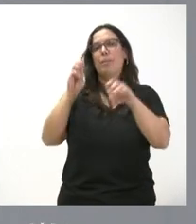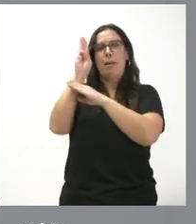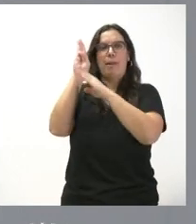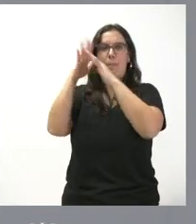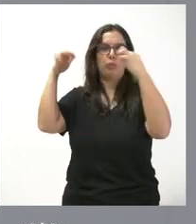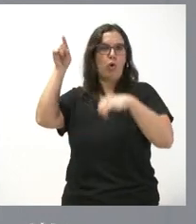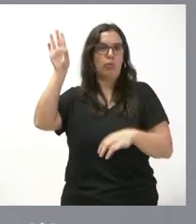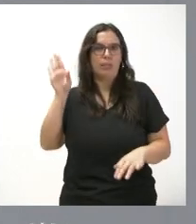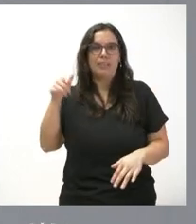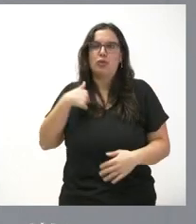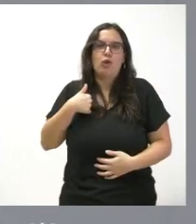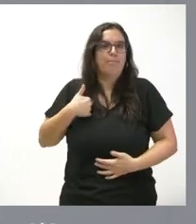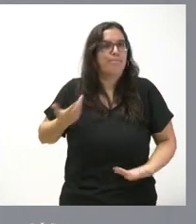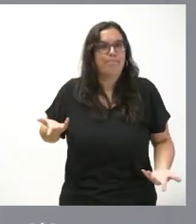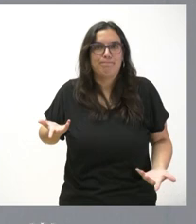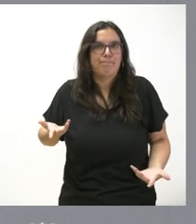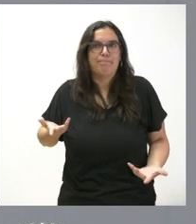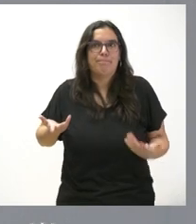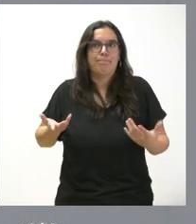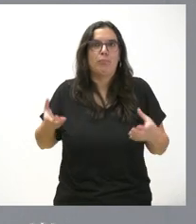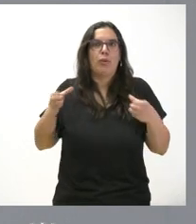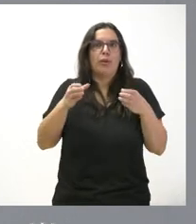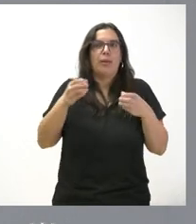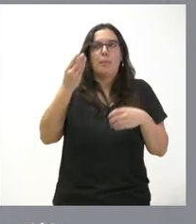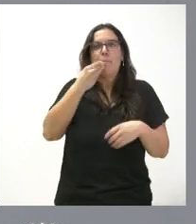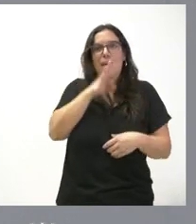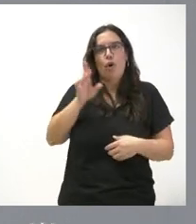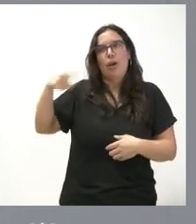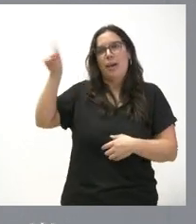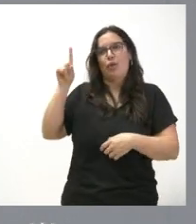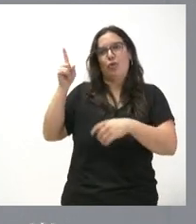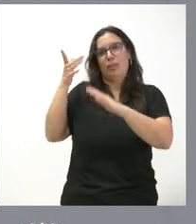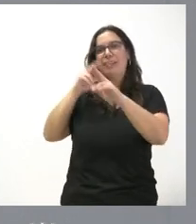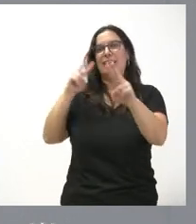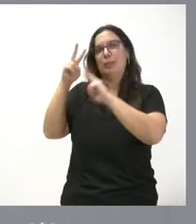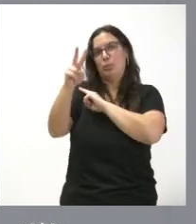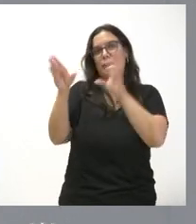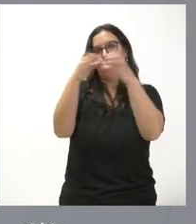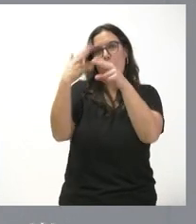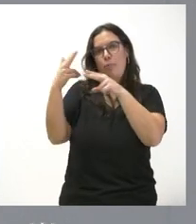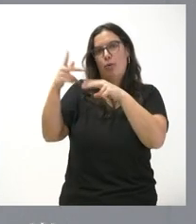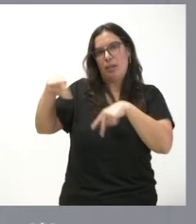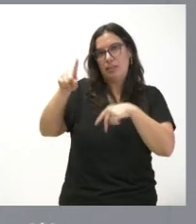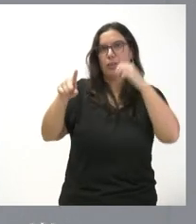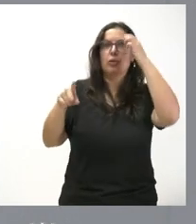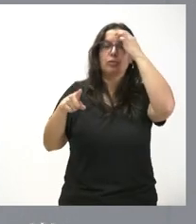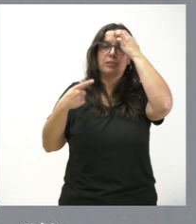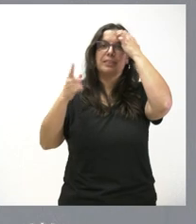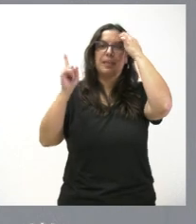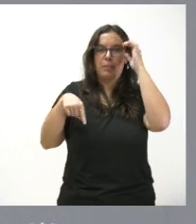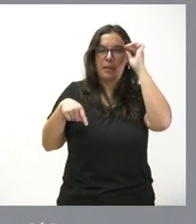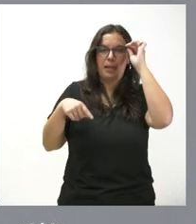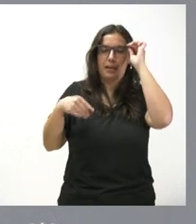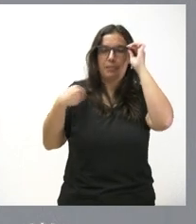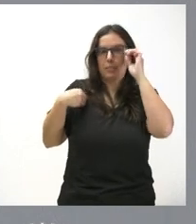y comprenderá usted que será mejor que se lo explique en el ámbito del parlamento los distintos grupos políticos entre los cuales participa el que usted ha